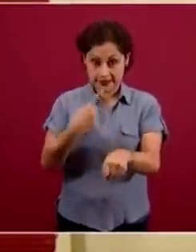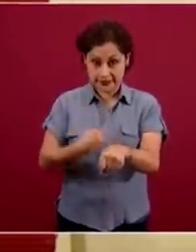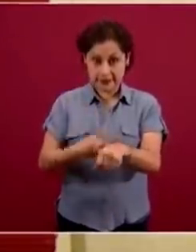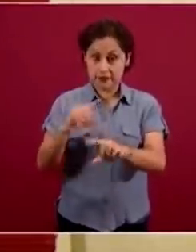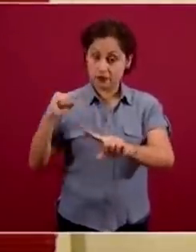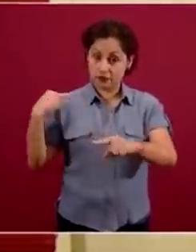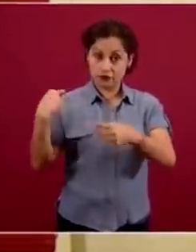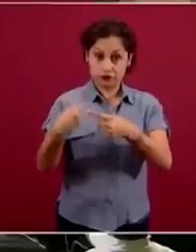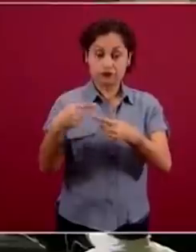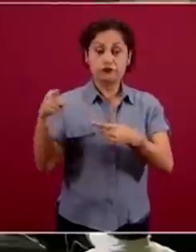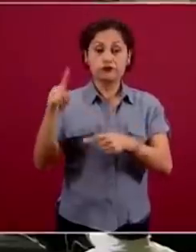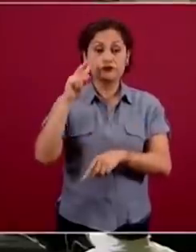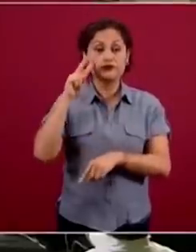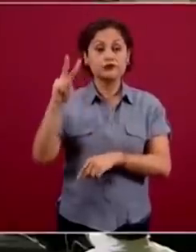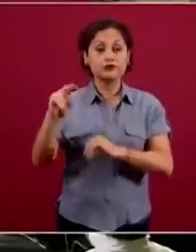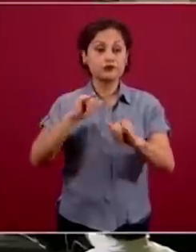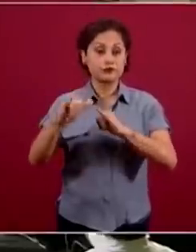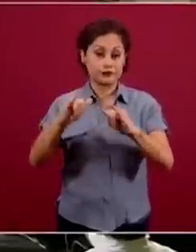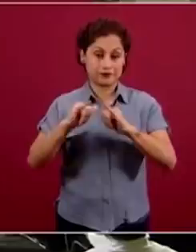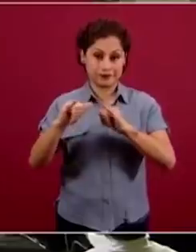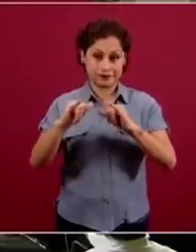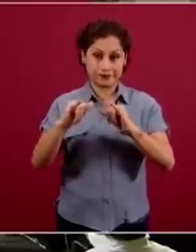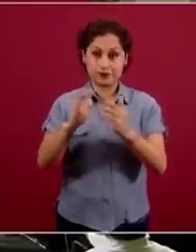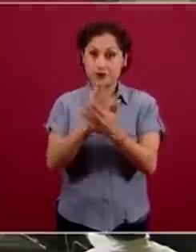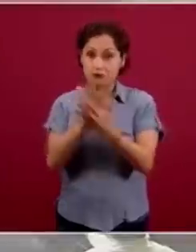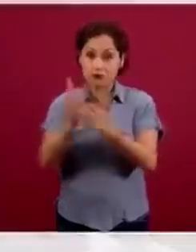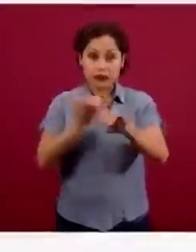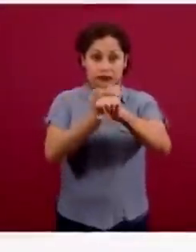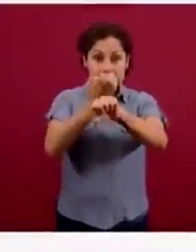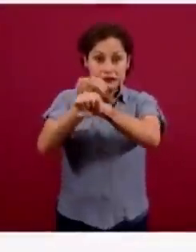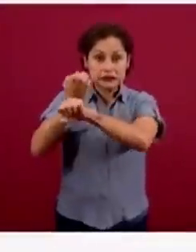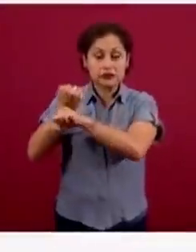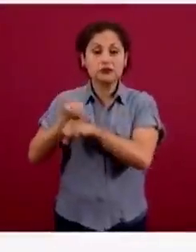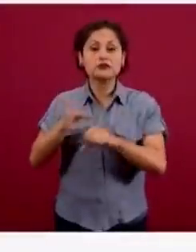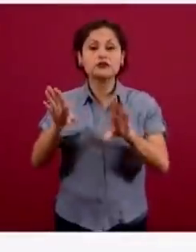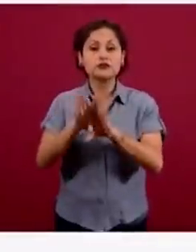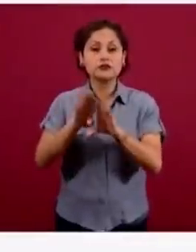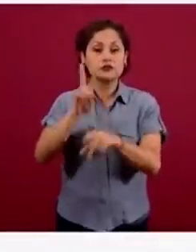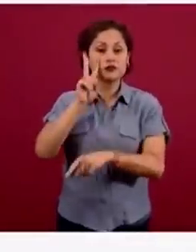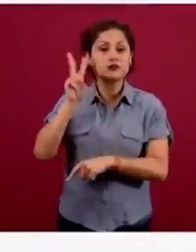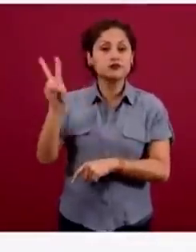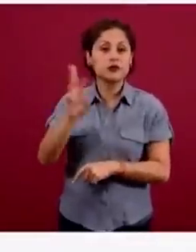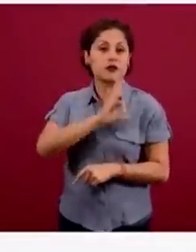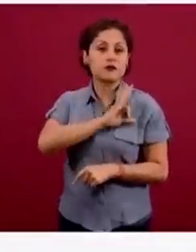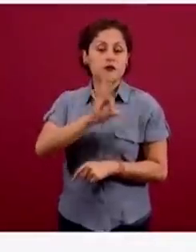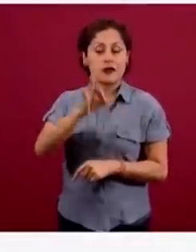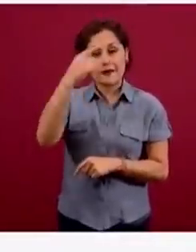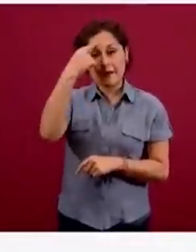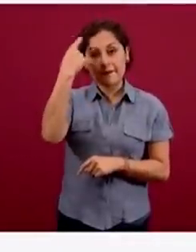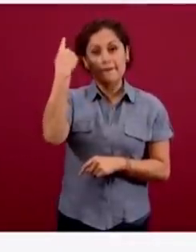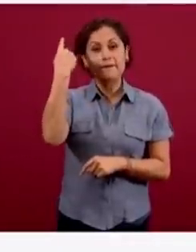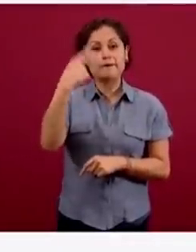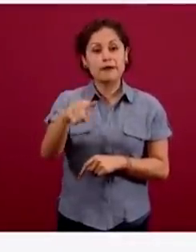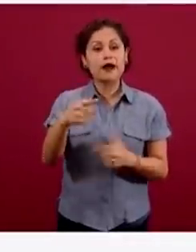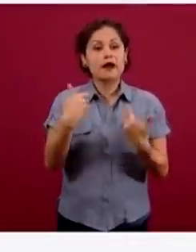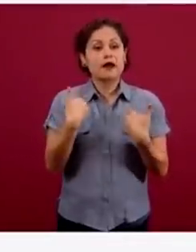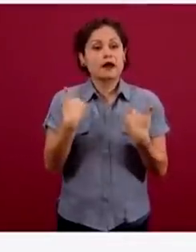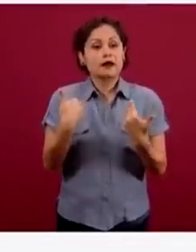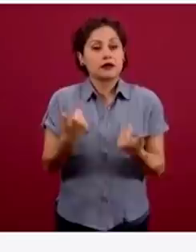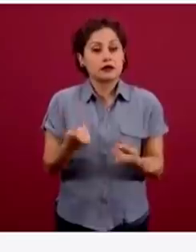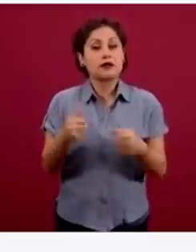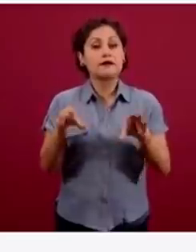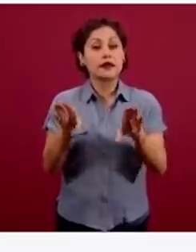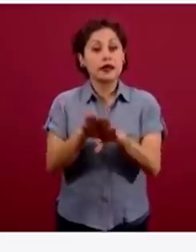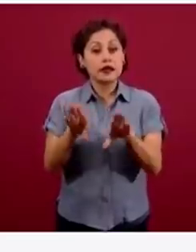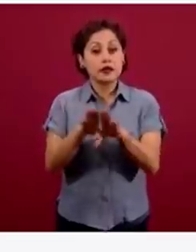y reformular este mapa de casos incidentes, lo que nos permite es visualizar con mayor claridad la heterogeneidad,